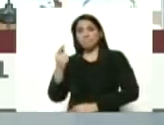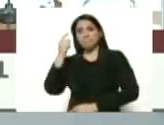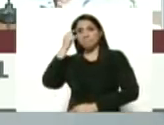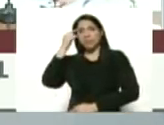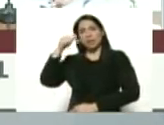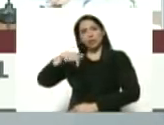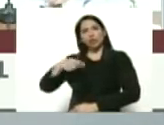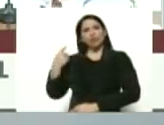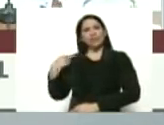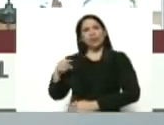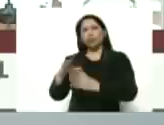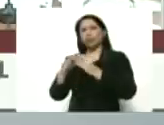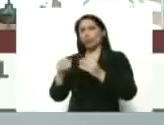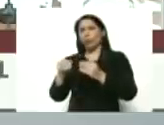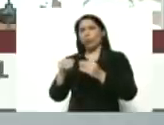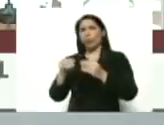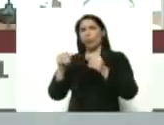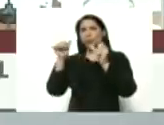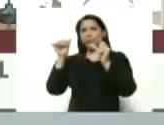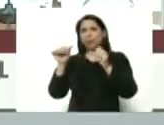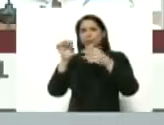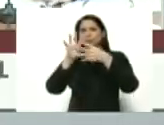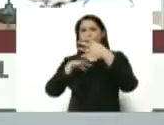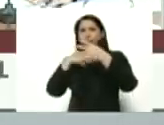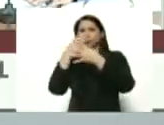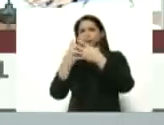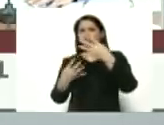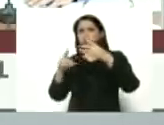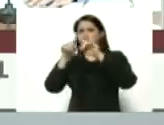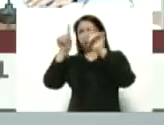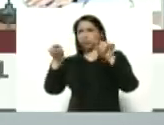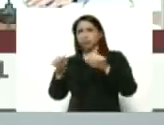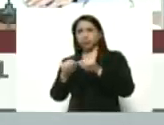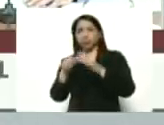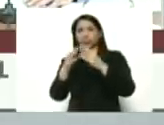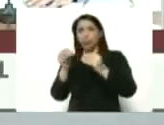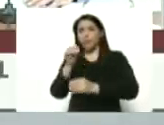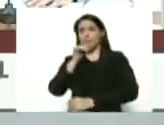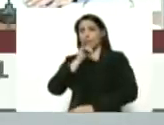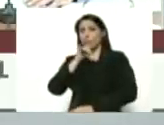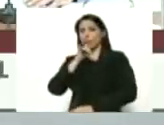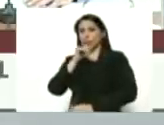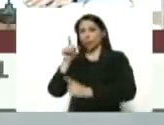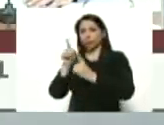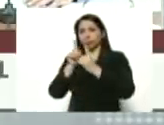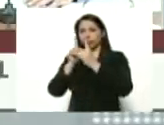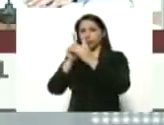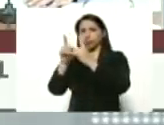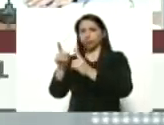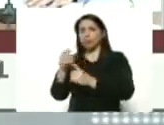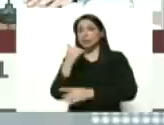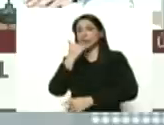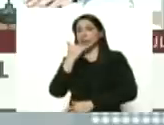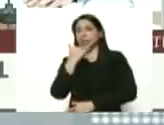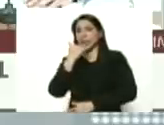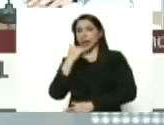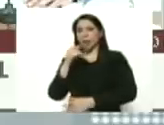aquí yo tengo todos los cuadros, toda la información, seguimiento cercano, permanente,